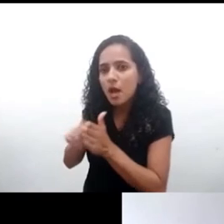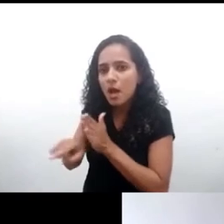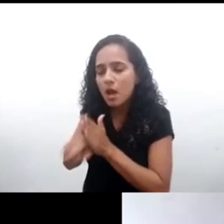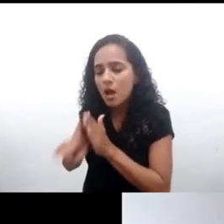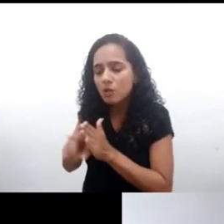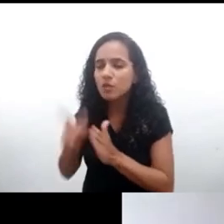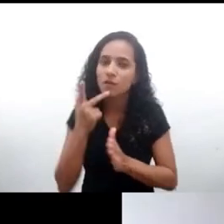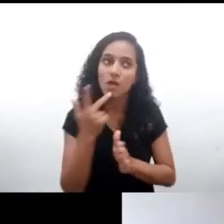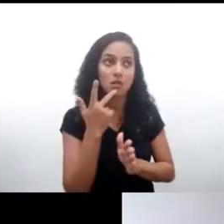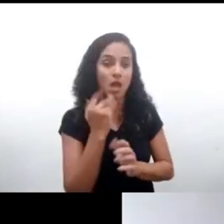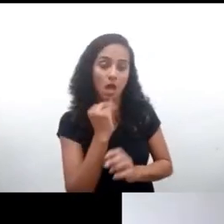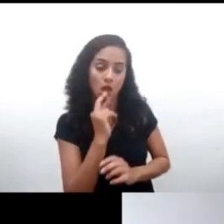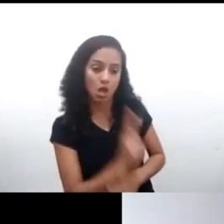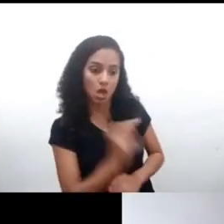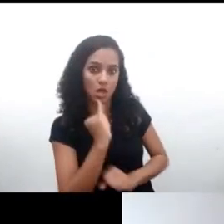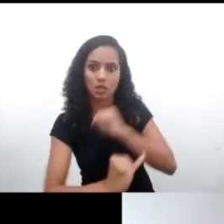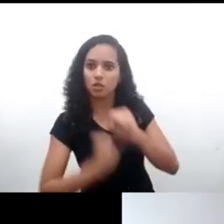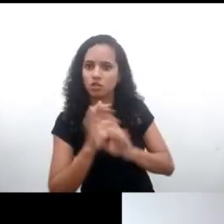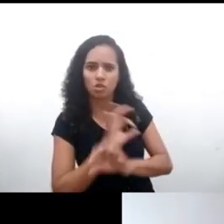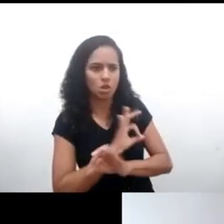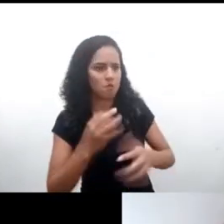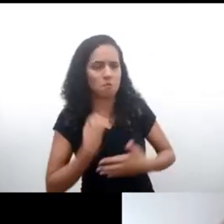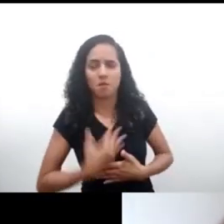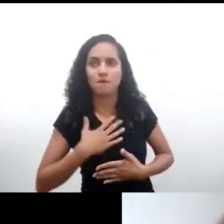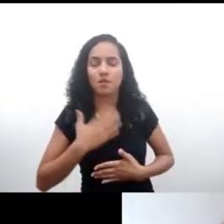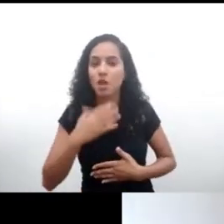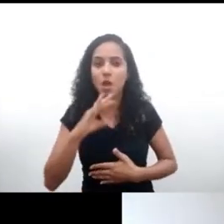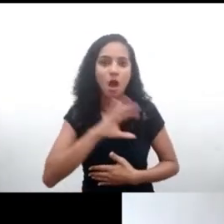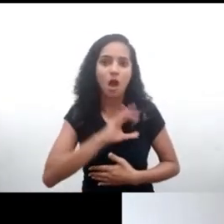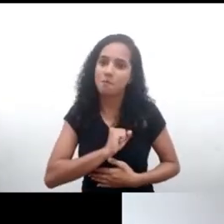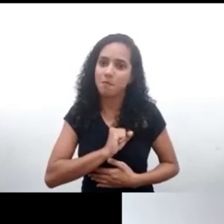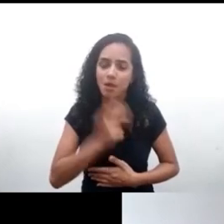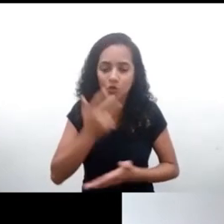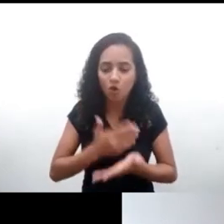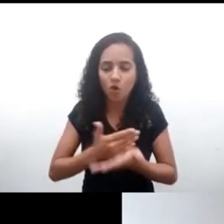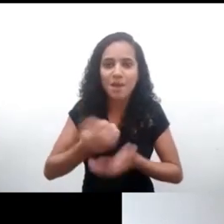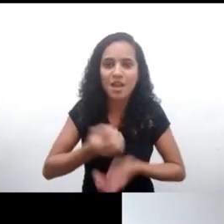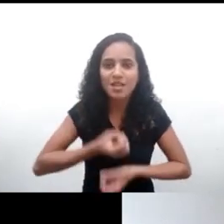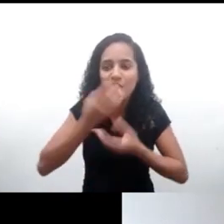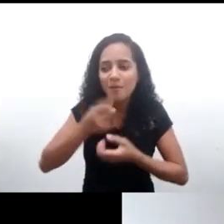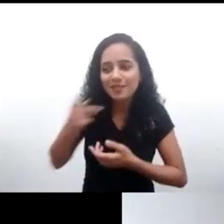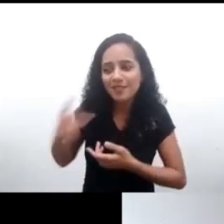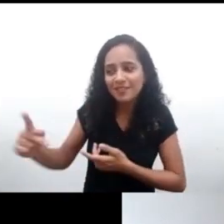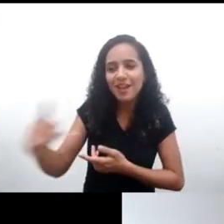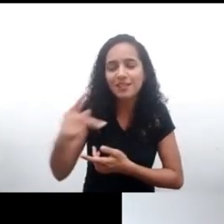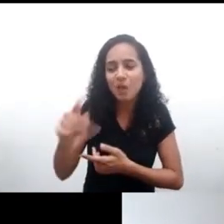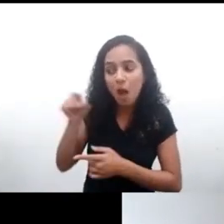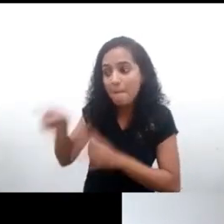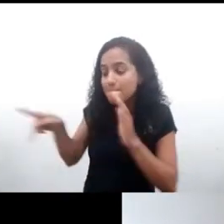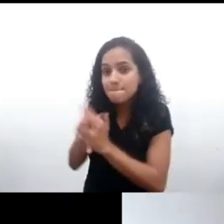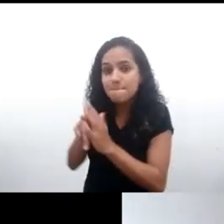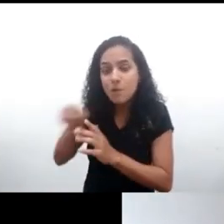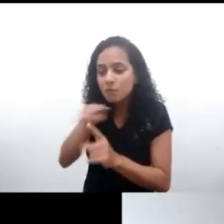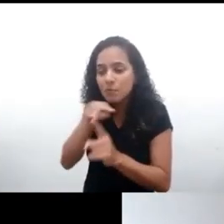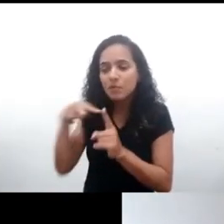que empieza el comentario, porque parte desde la perspectiva y desde los aportes de niñas, niños y jóvenes,